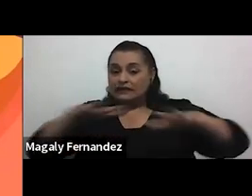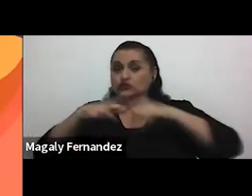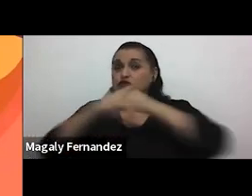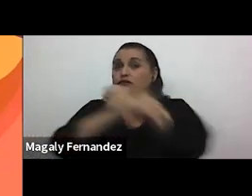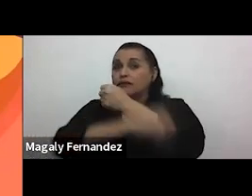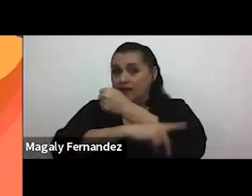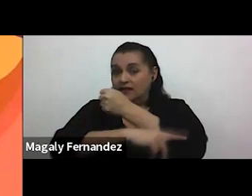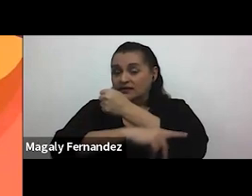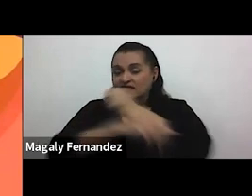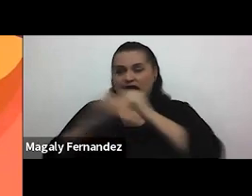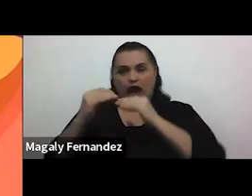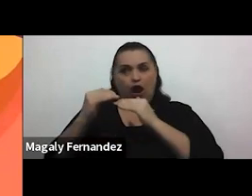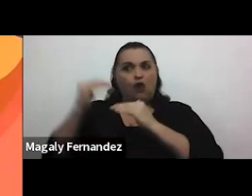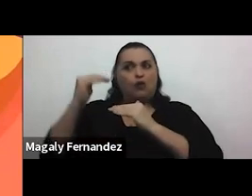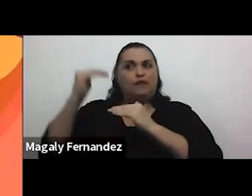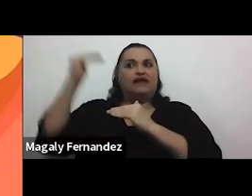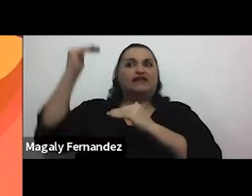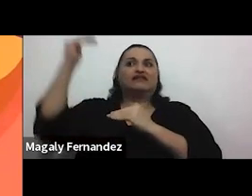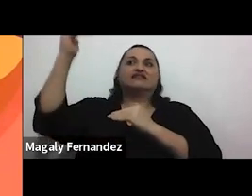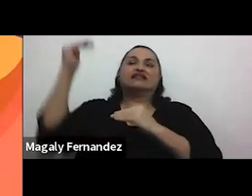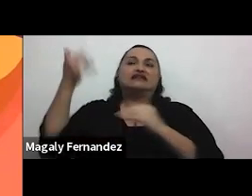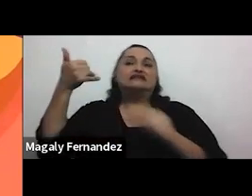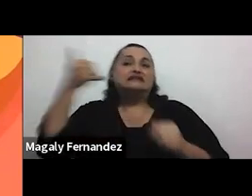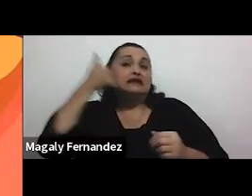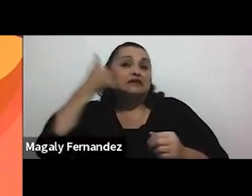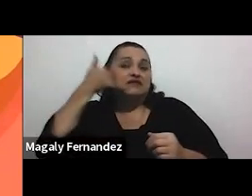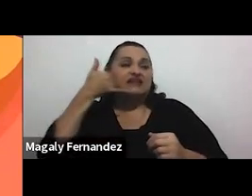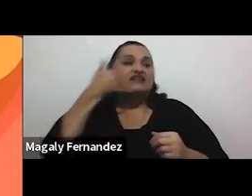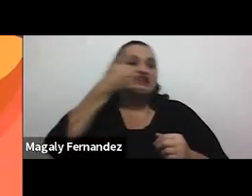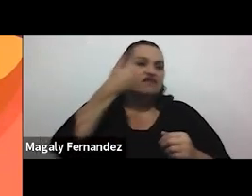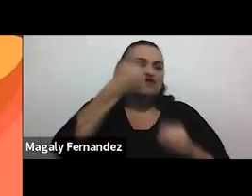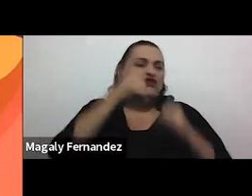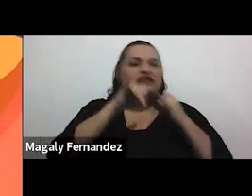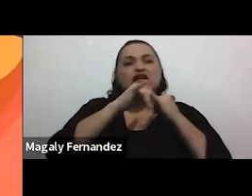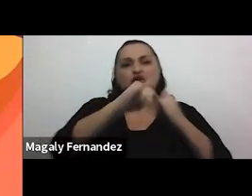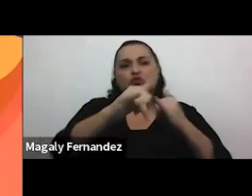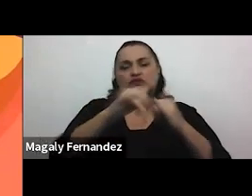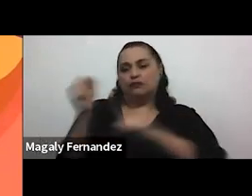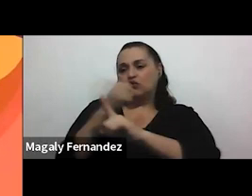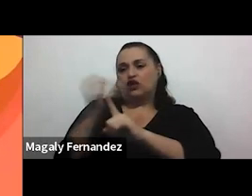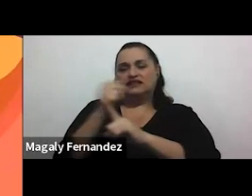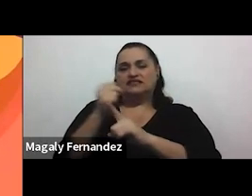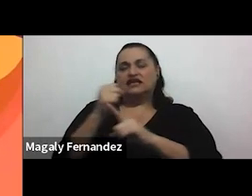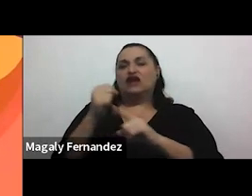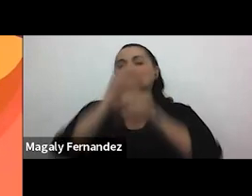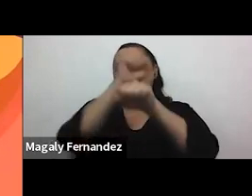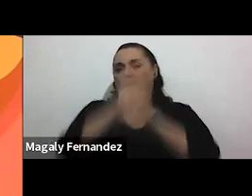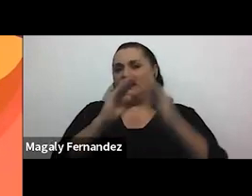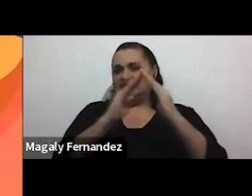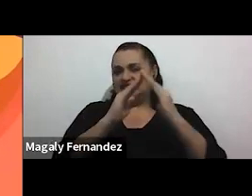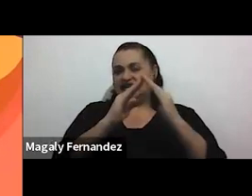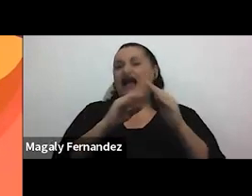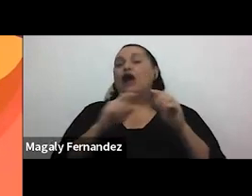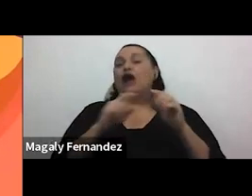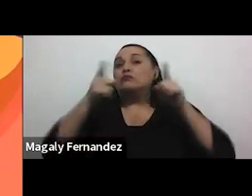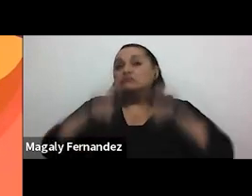que aumentan las llamadas telefónicas por denuncias por violencia doméstica, como por ejemplo, algunos partidos de fútbol,